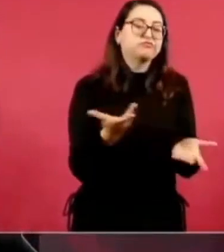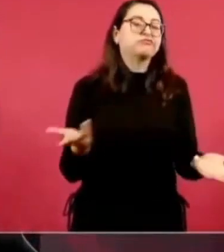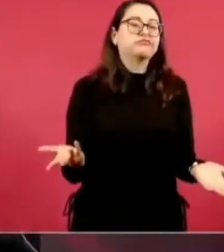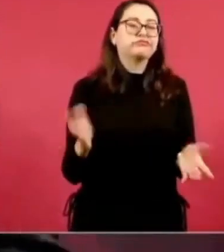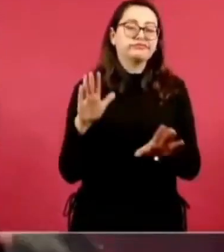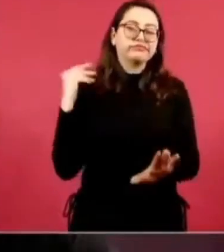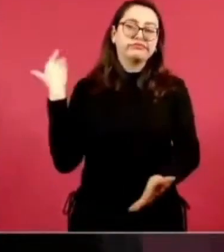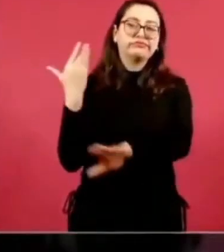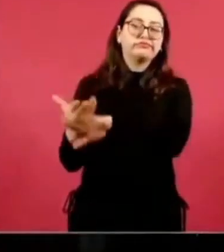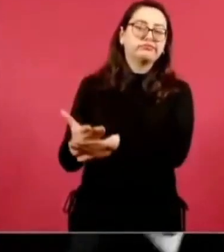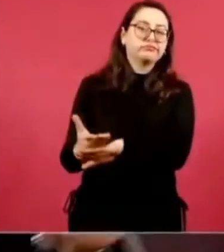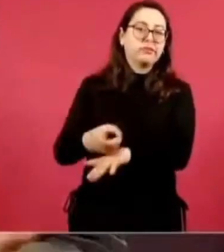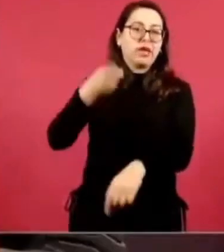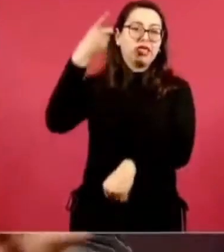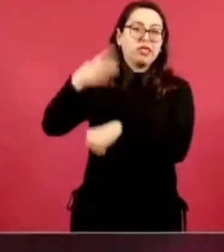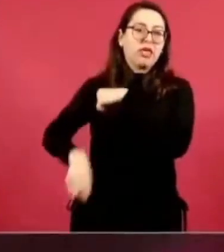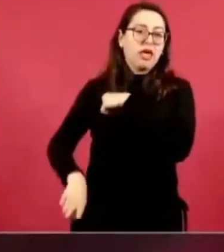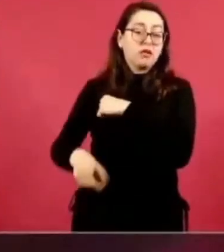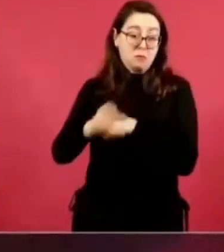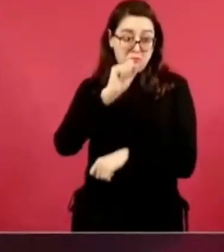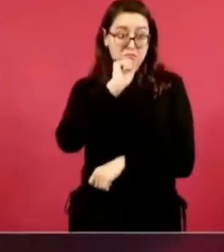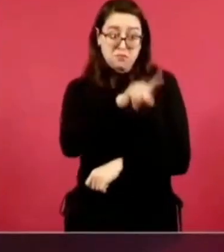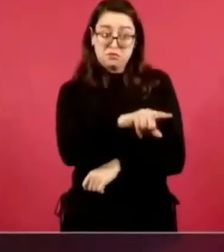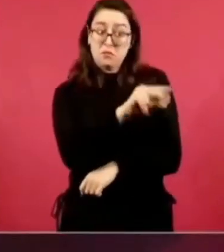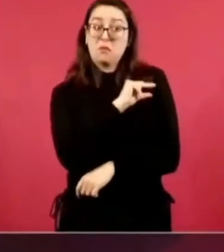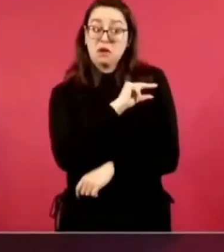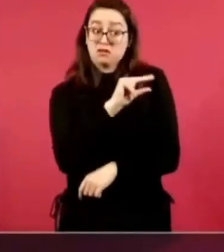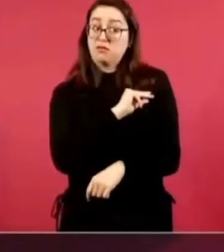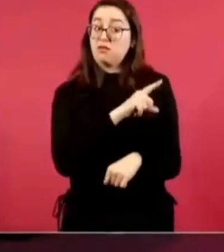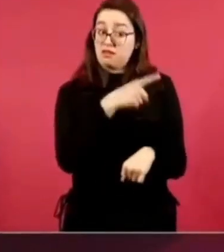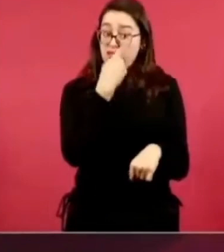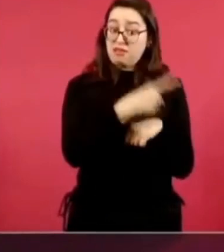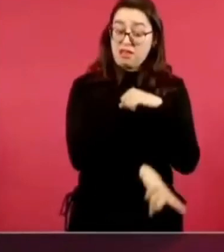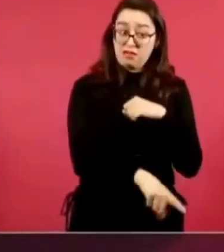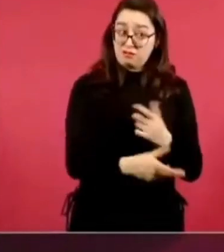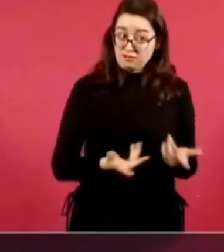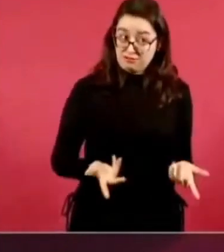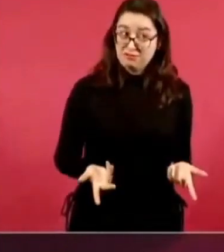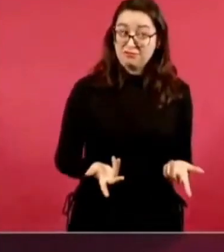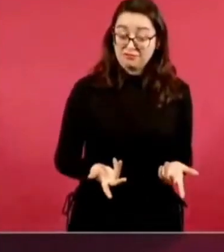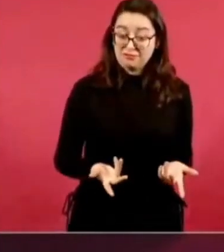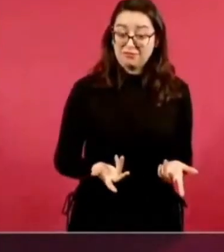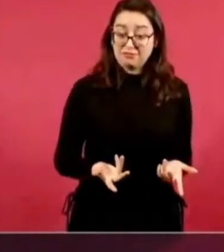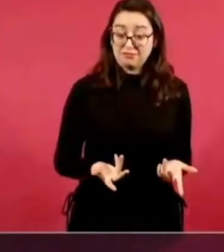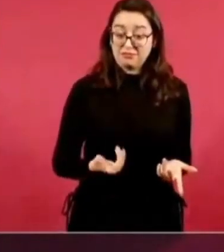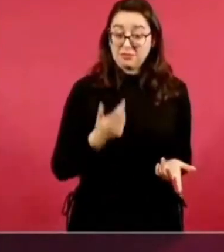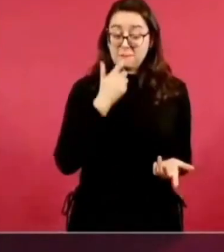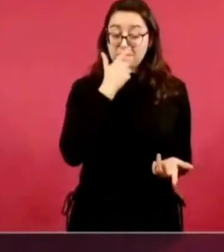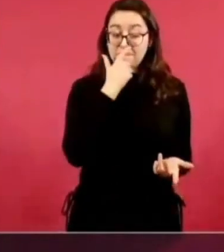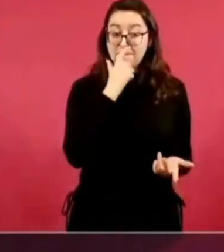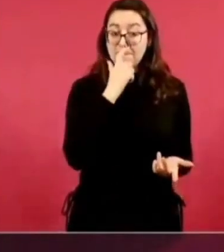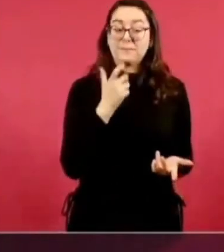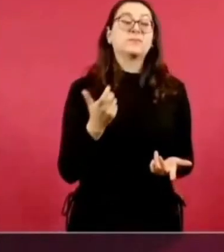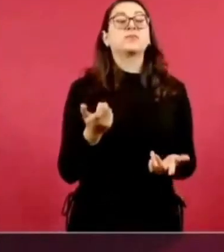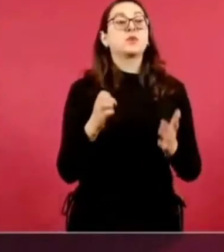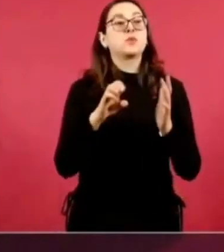No hay garantía de que tengan insumos baratos. ¿Cuándo vamos a competir como país